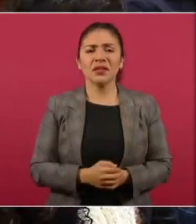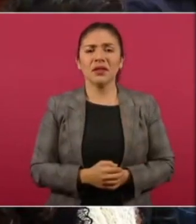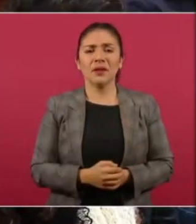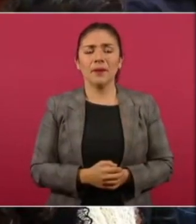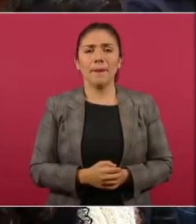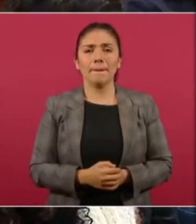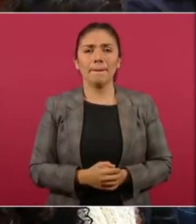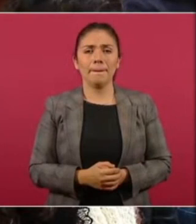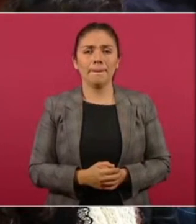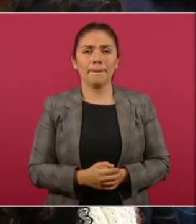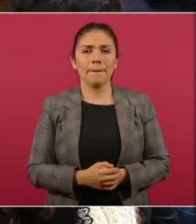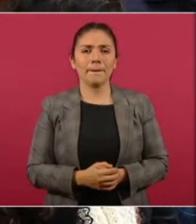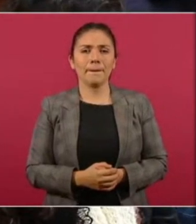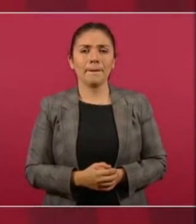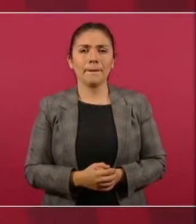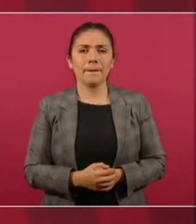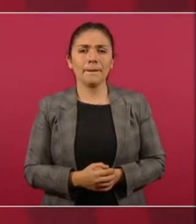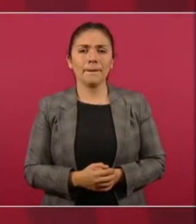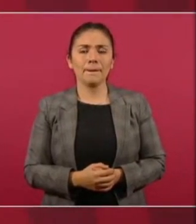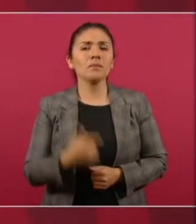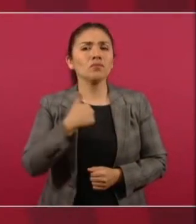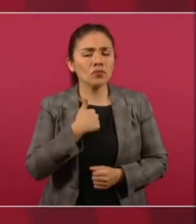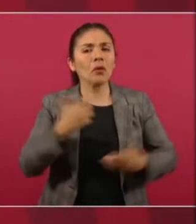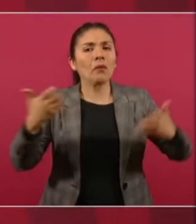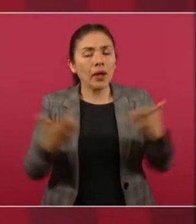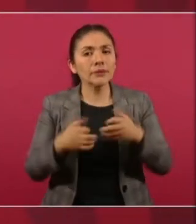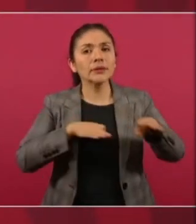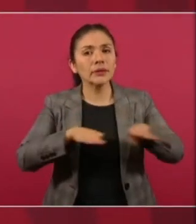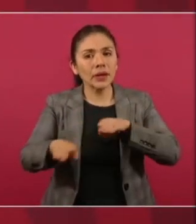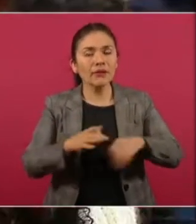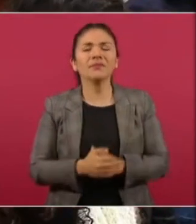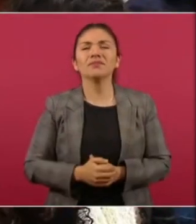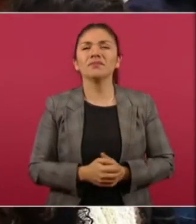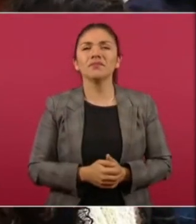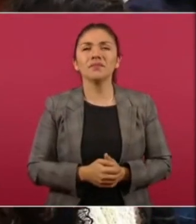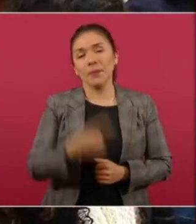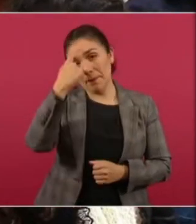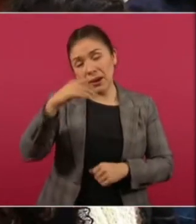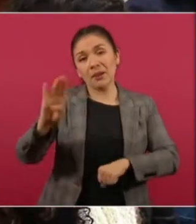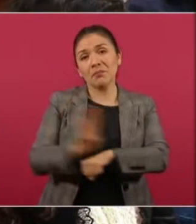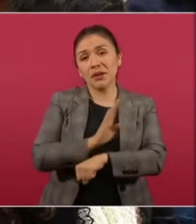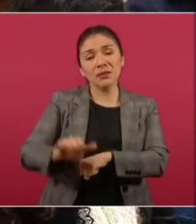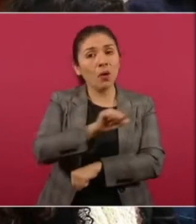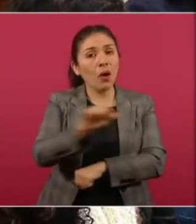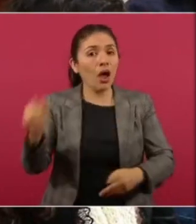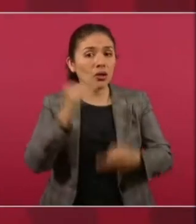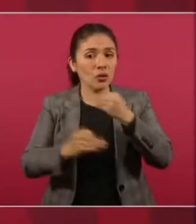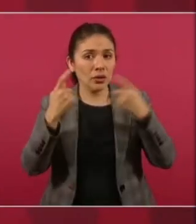poder, tiene dinero, corrupto. estoy trabajando... Don Alito es corrupto. En beneficio del pueblo,